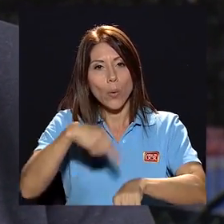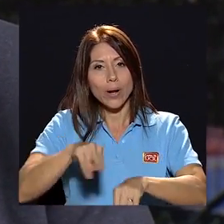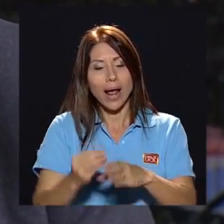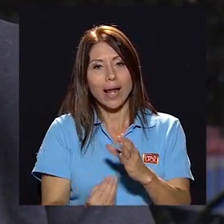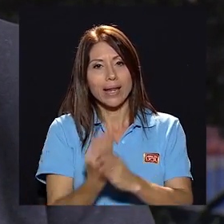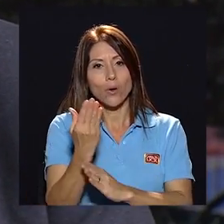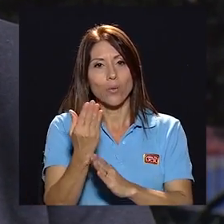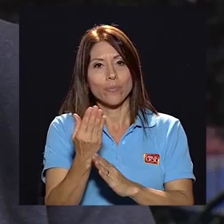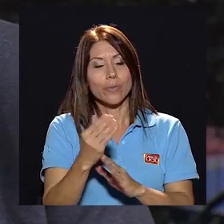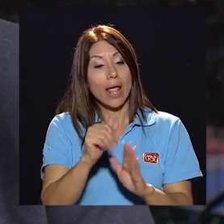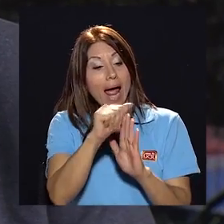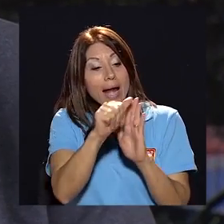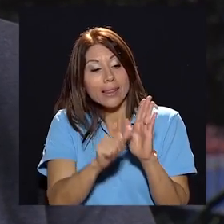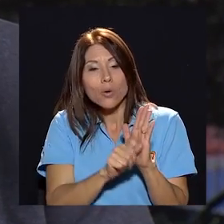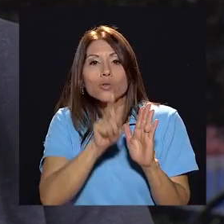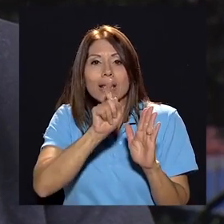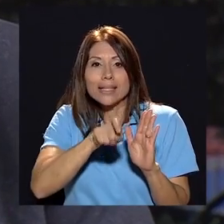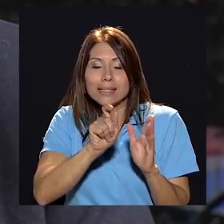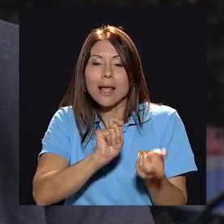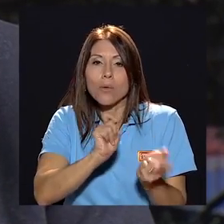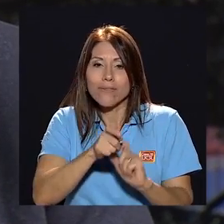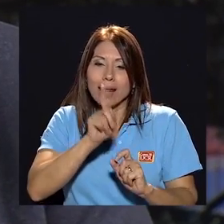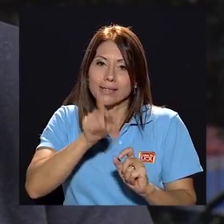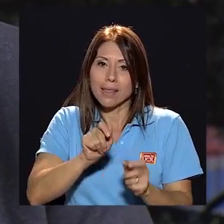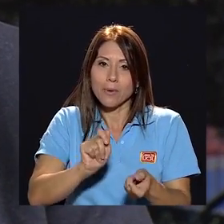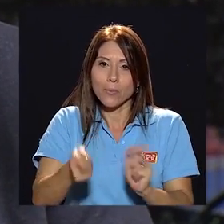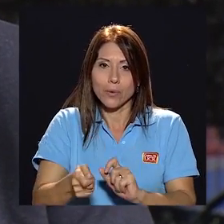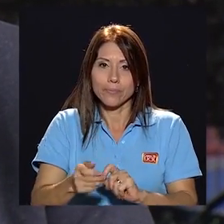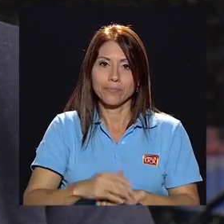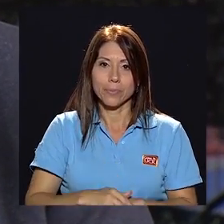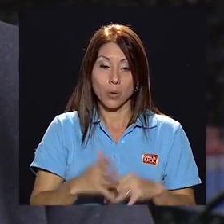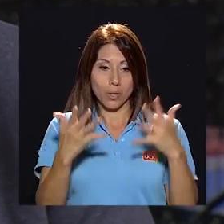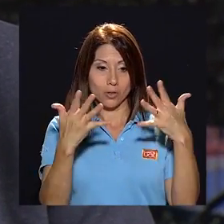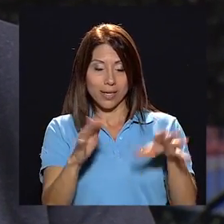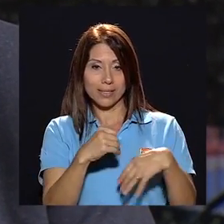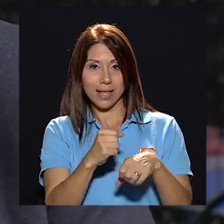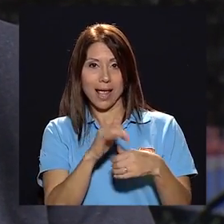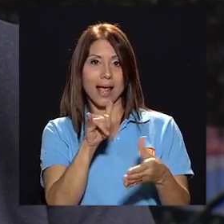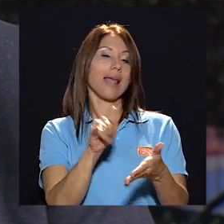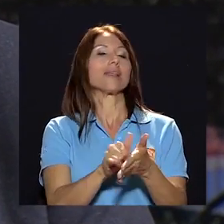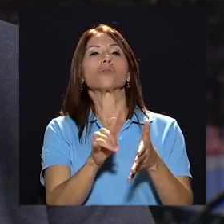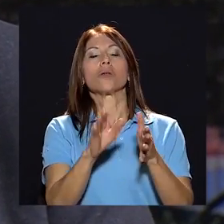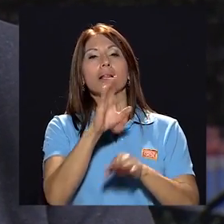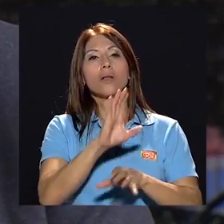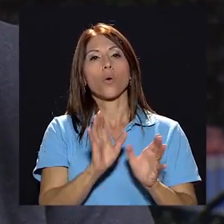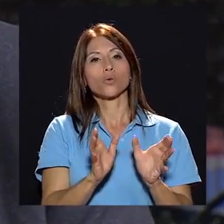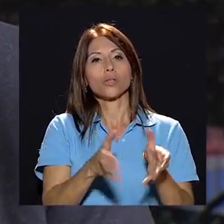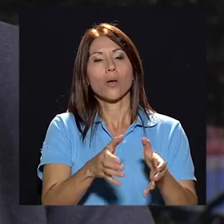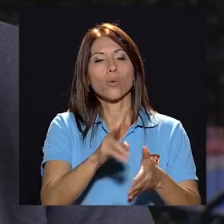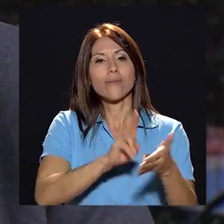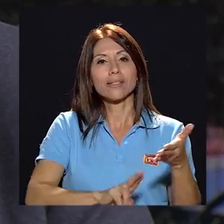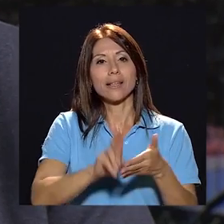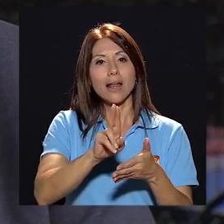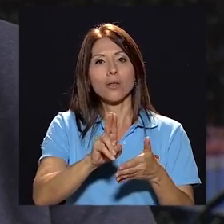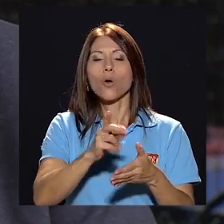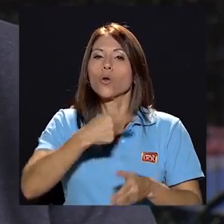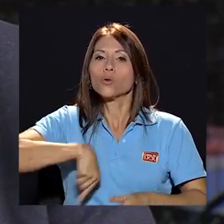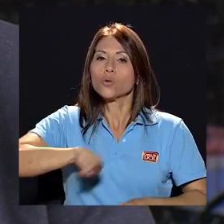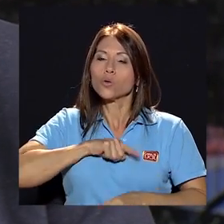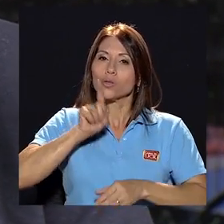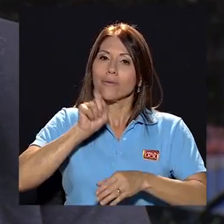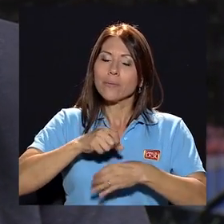orgánico en los artículos que amerita modificarlos una vez que eso pase en el consejo universitario